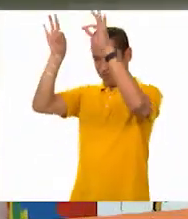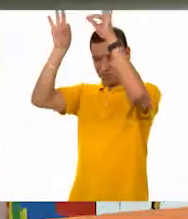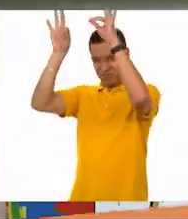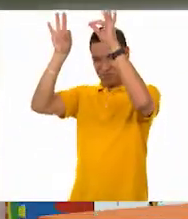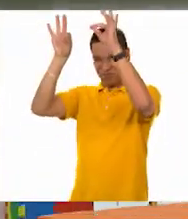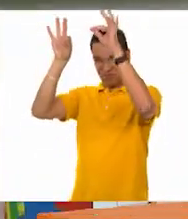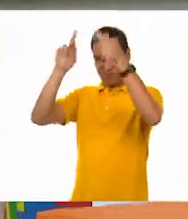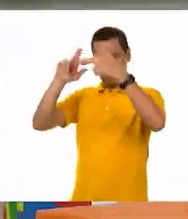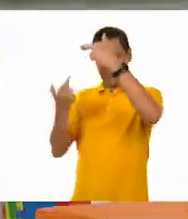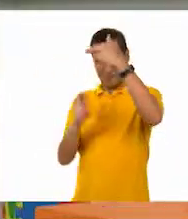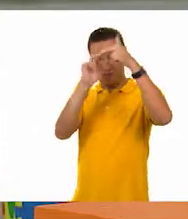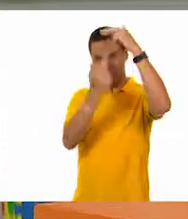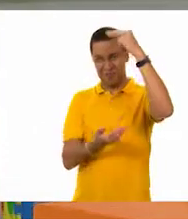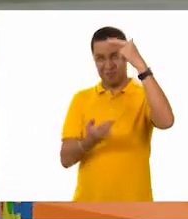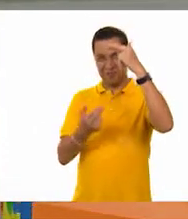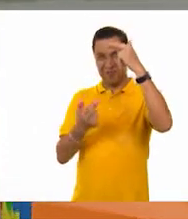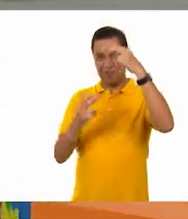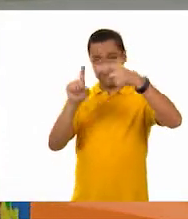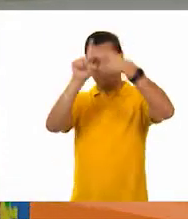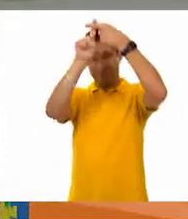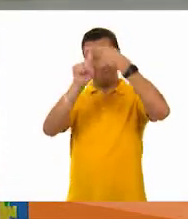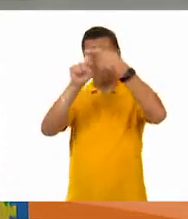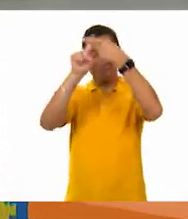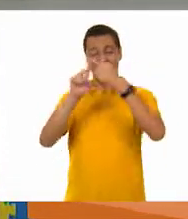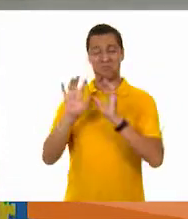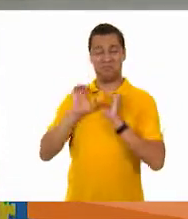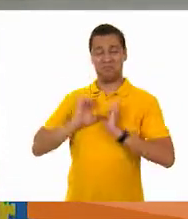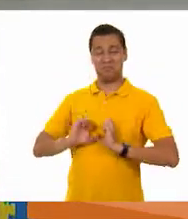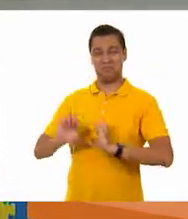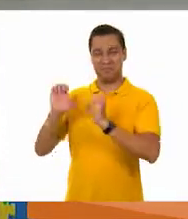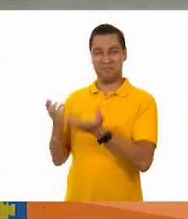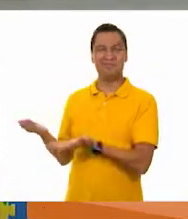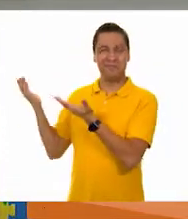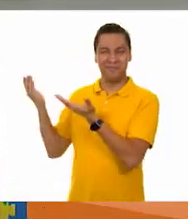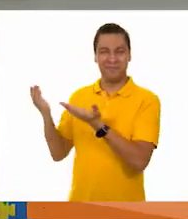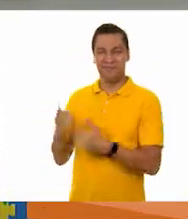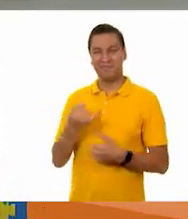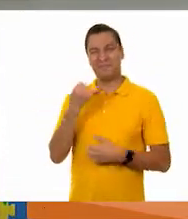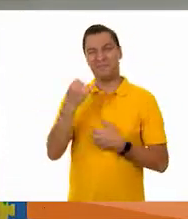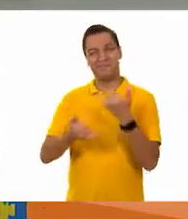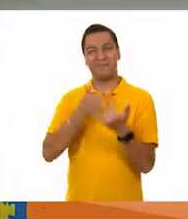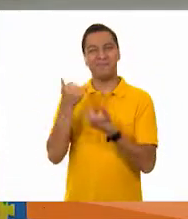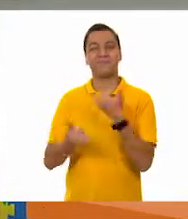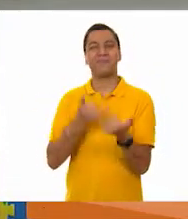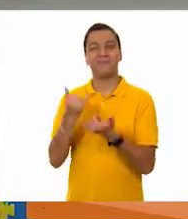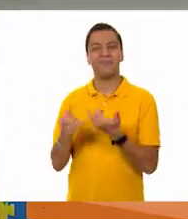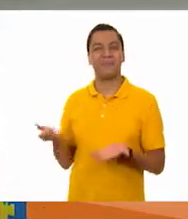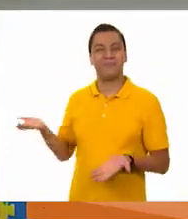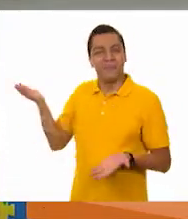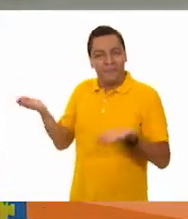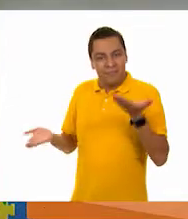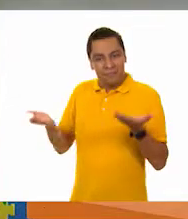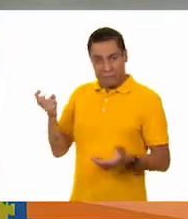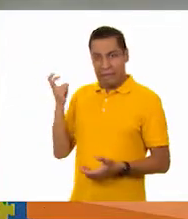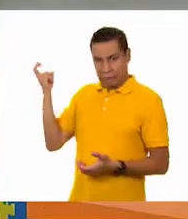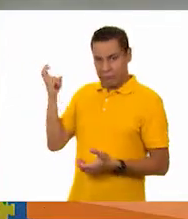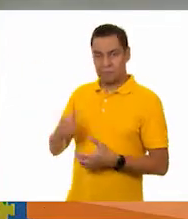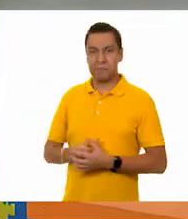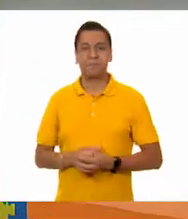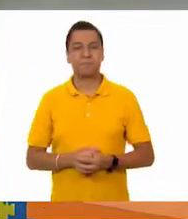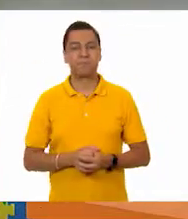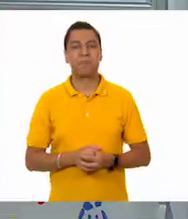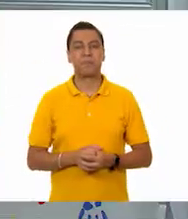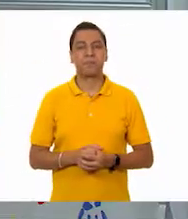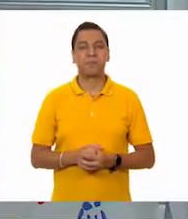un finísimo gancho. Aquí está, maestro. Muy bien. Esta es entonces nuestra balanza. Exacto.